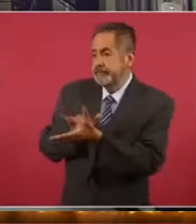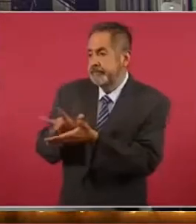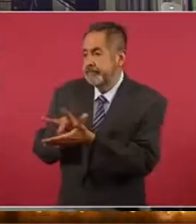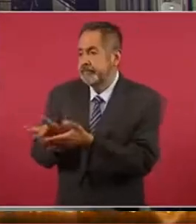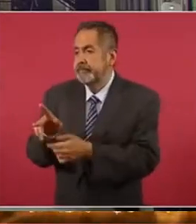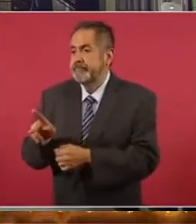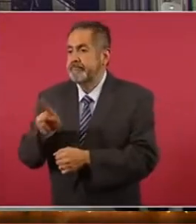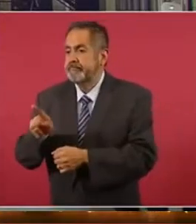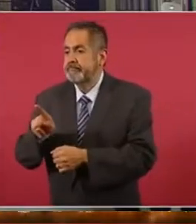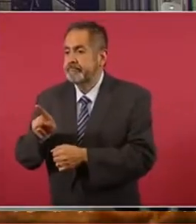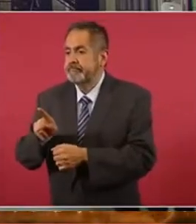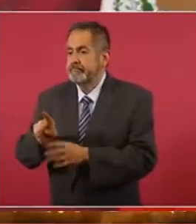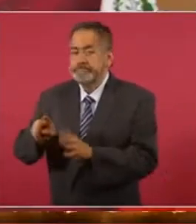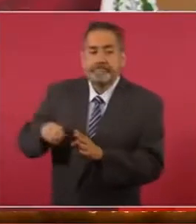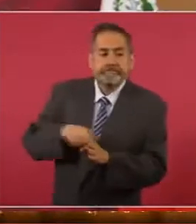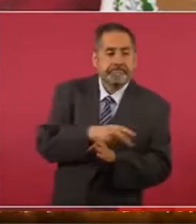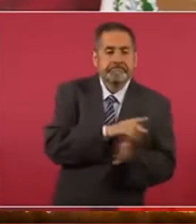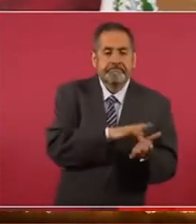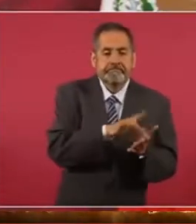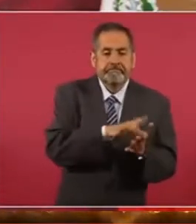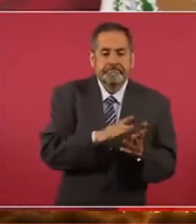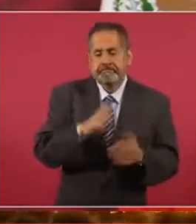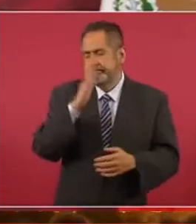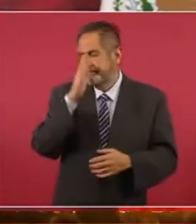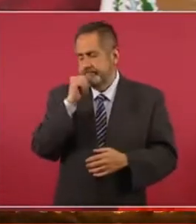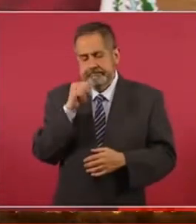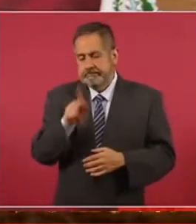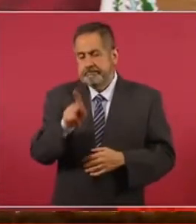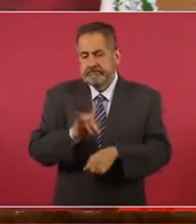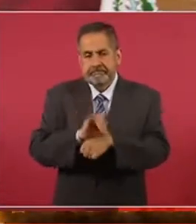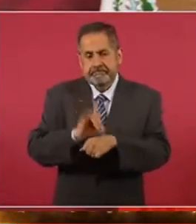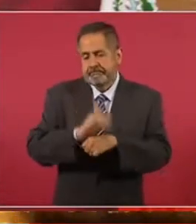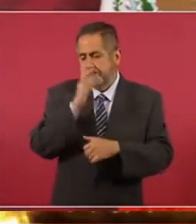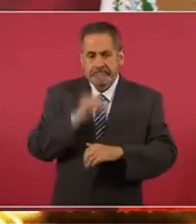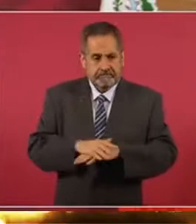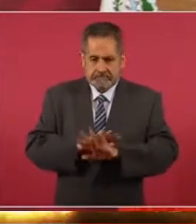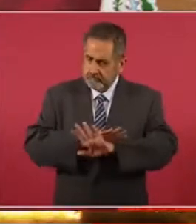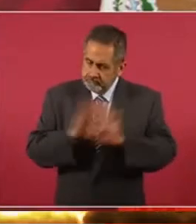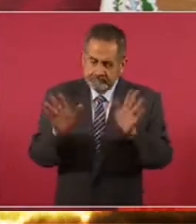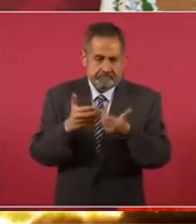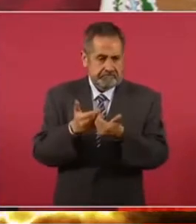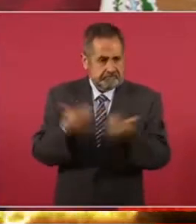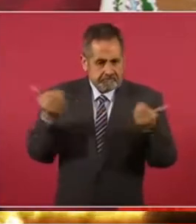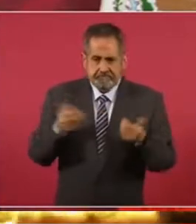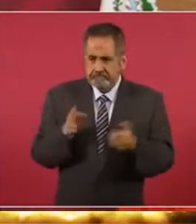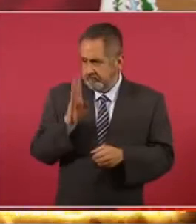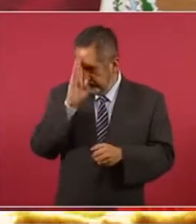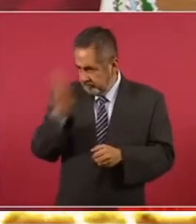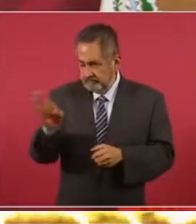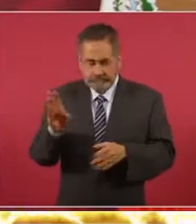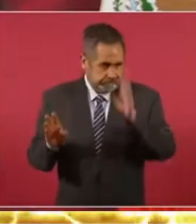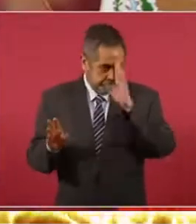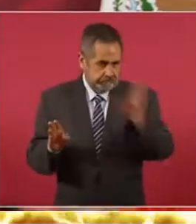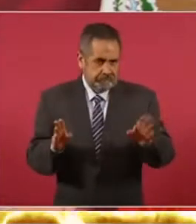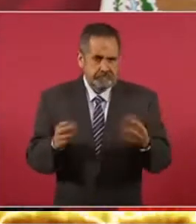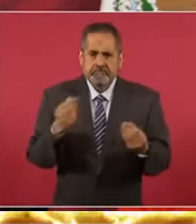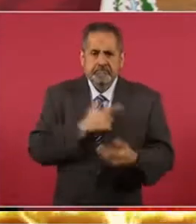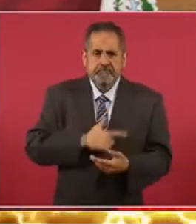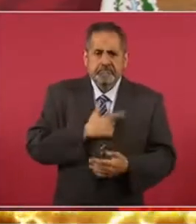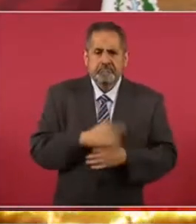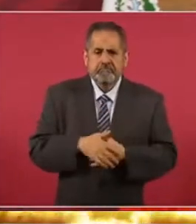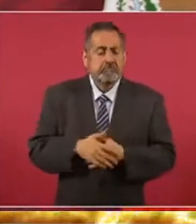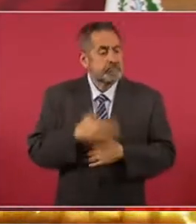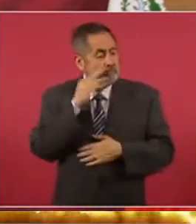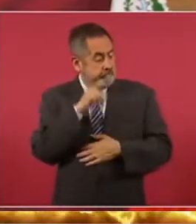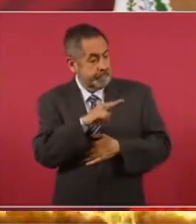Y eso me da mucho gusto, imagínense que marchen